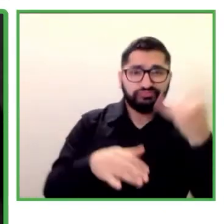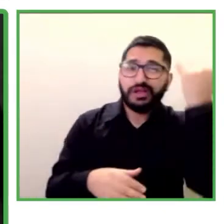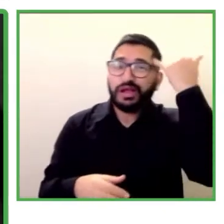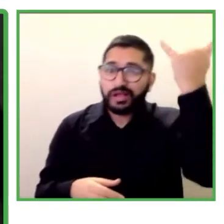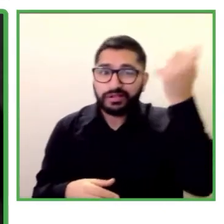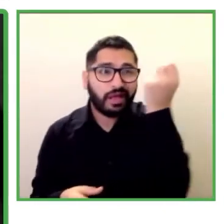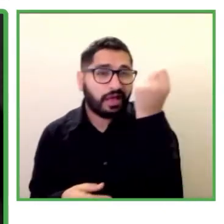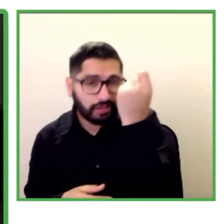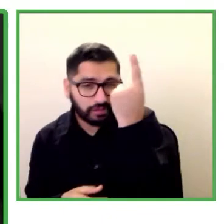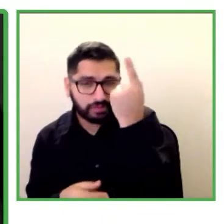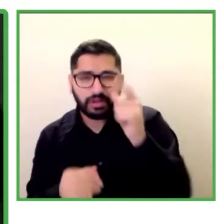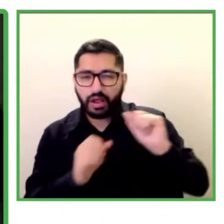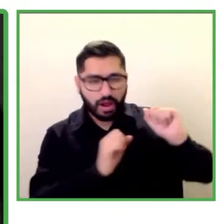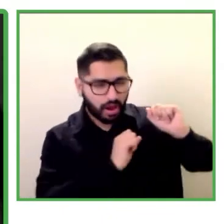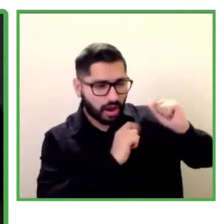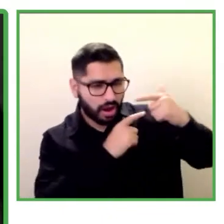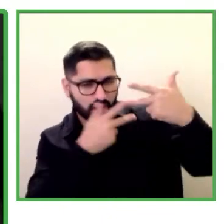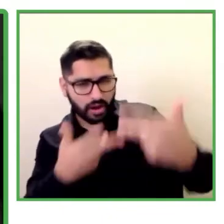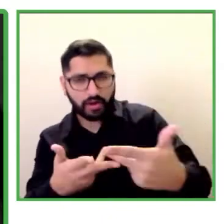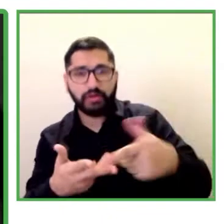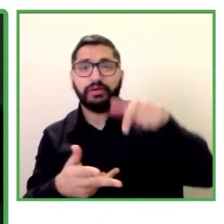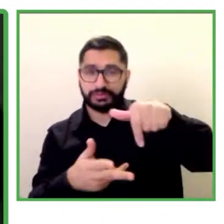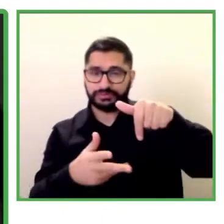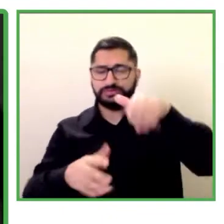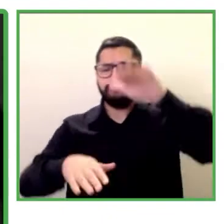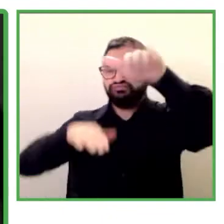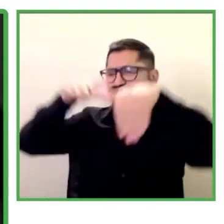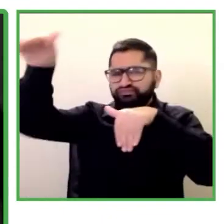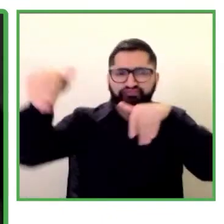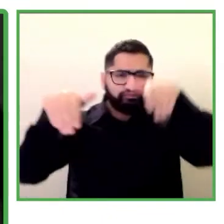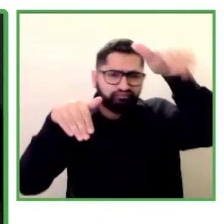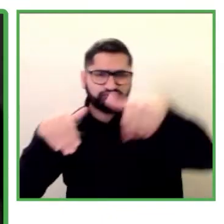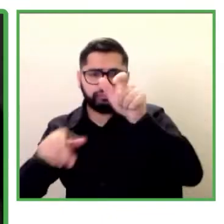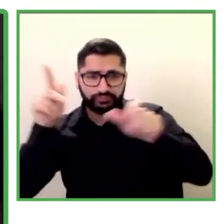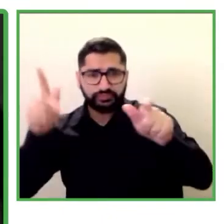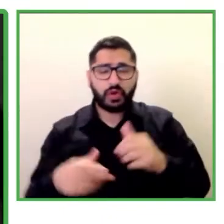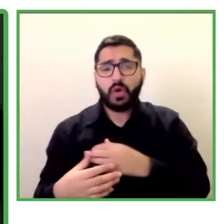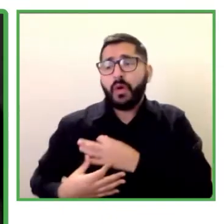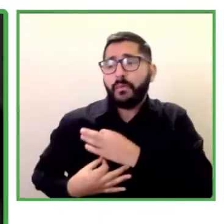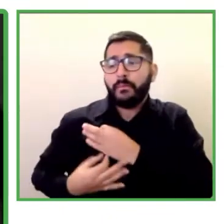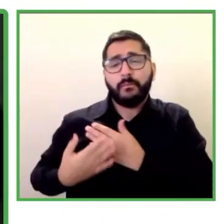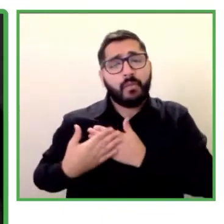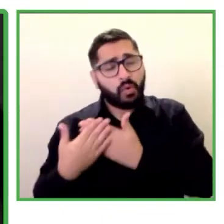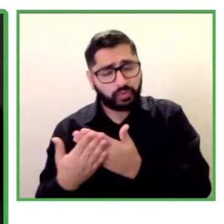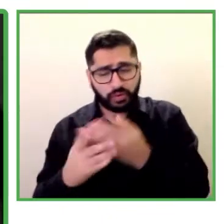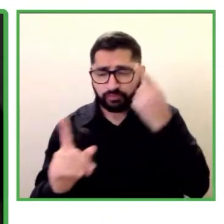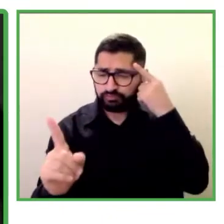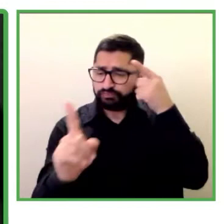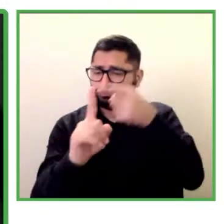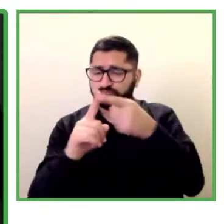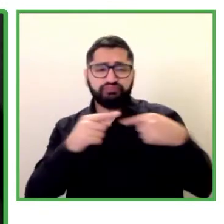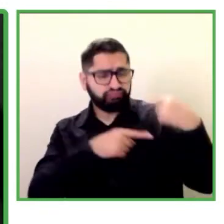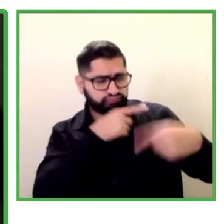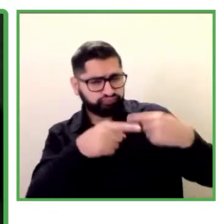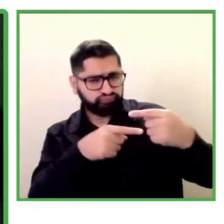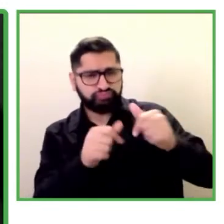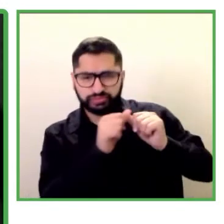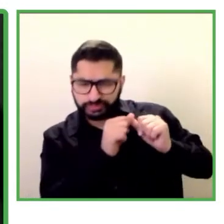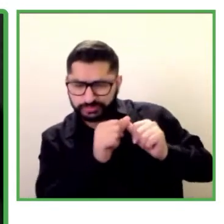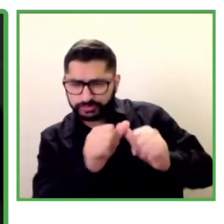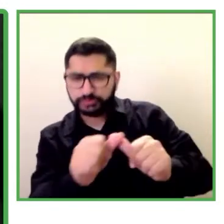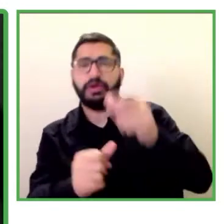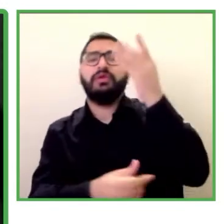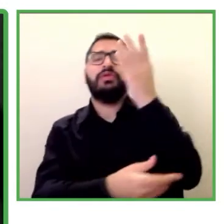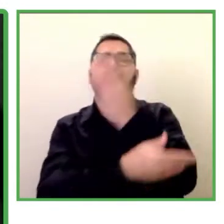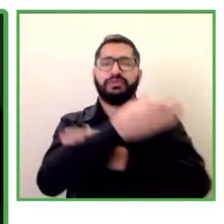hubo al cumplimiento de los objetivos de desarrollo sostenible. A tan solo nueve años es tiempo no solamente de diseñar estrategias sino también de